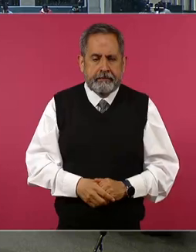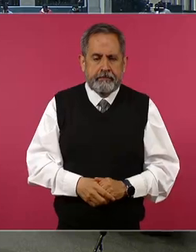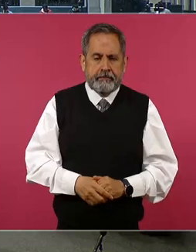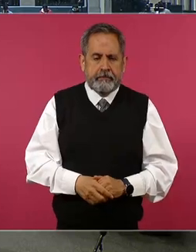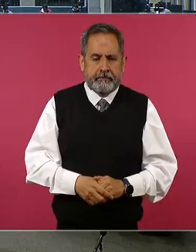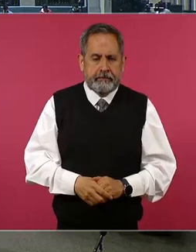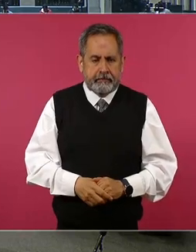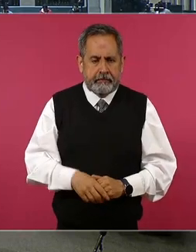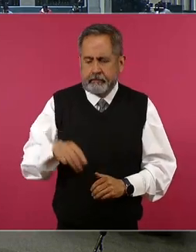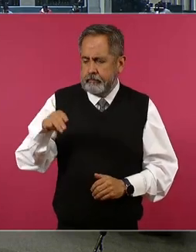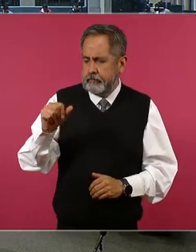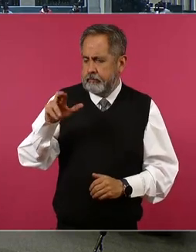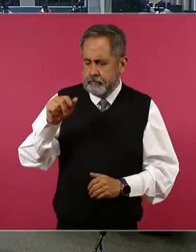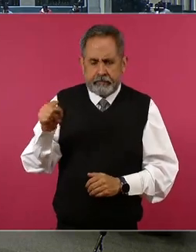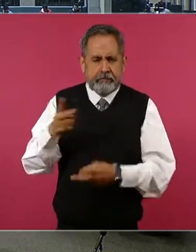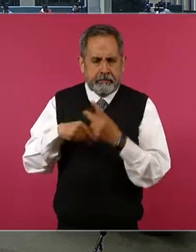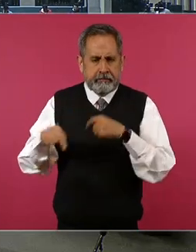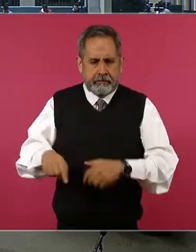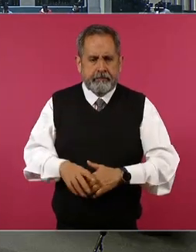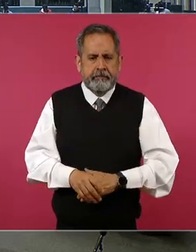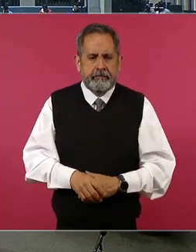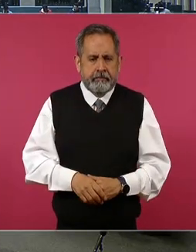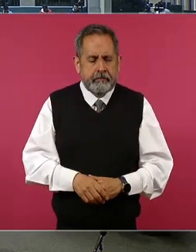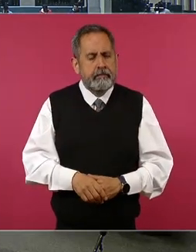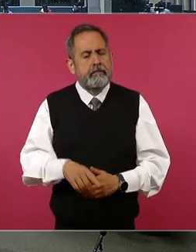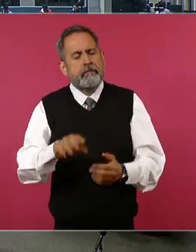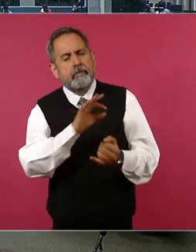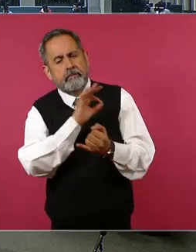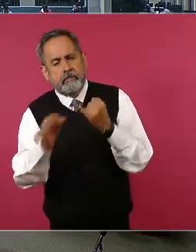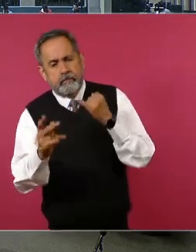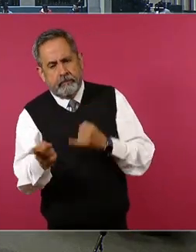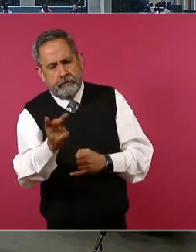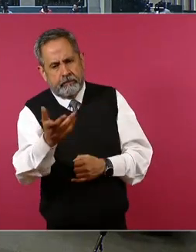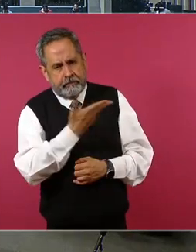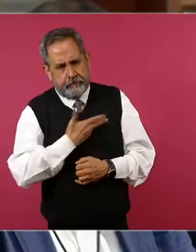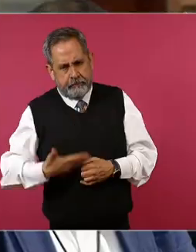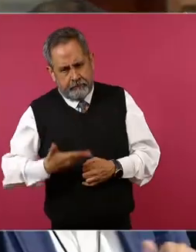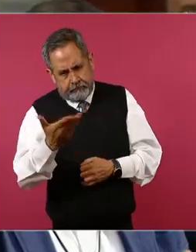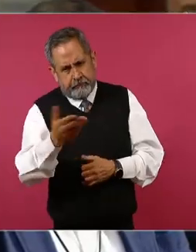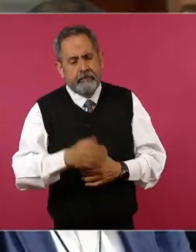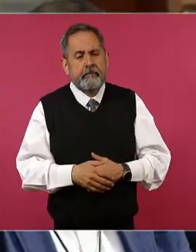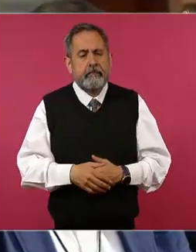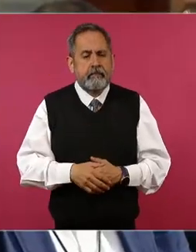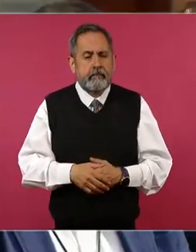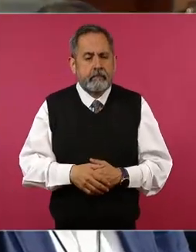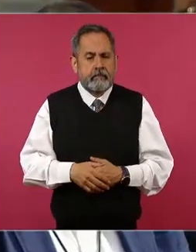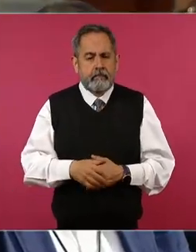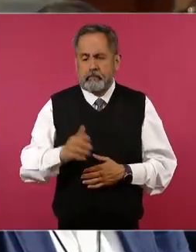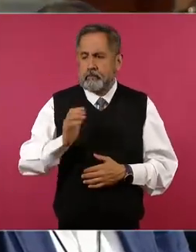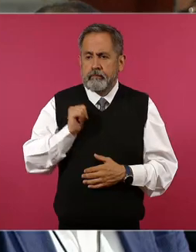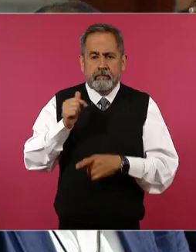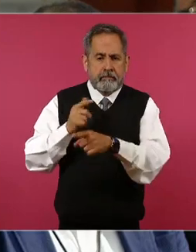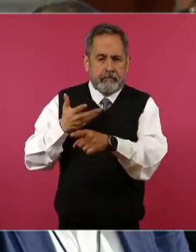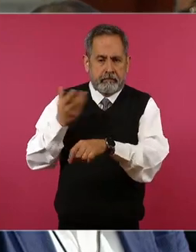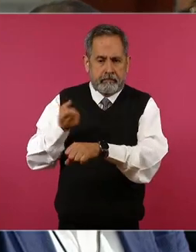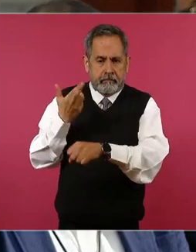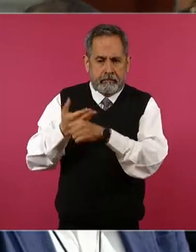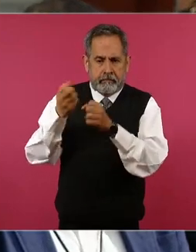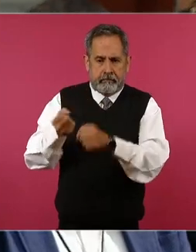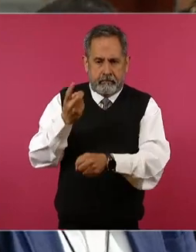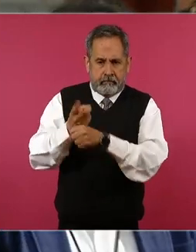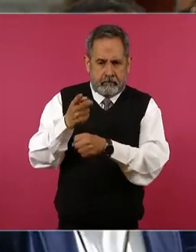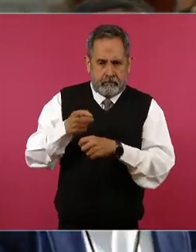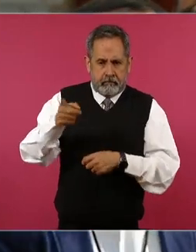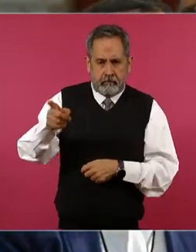Marat Molaños por último presidente preguntarle y a propósito que está presente aquí la secretaria de seguridad